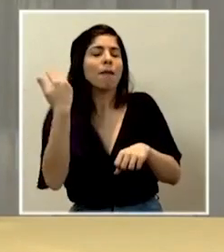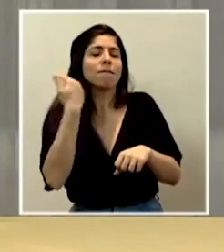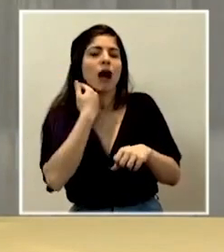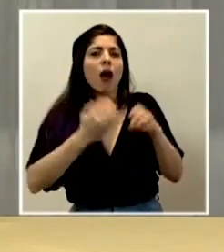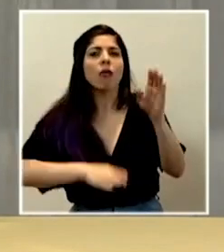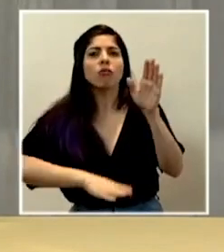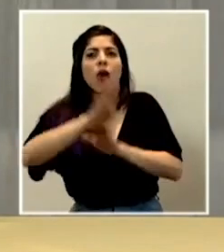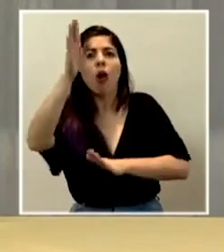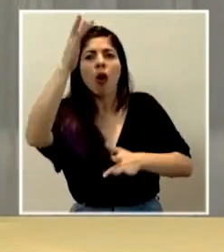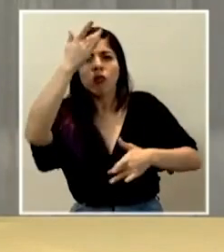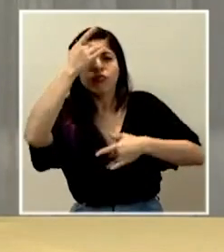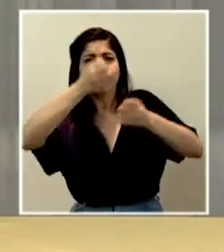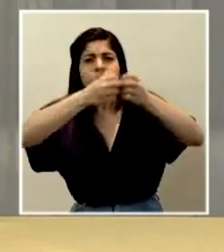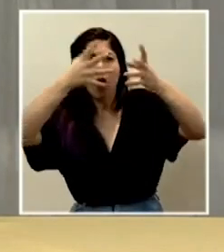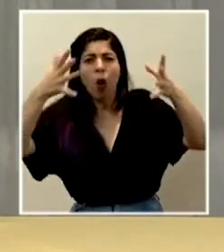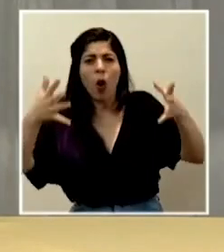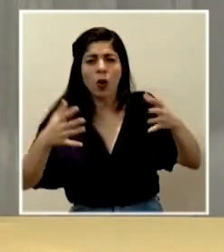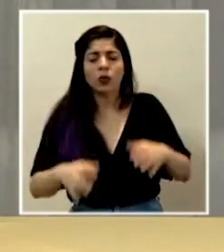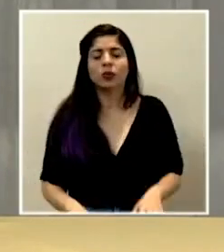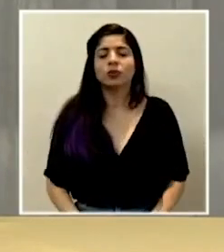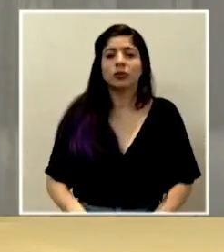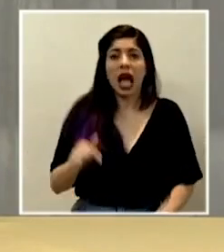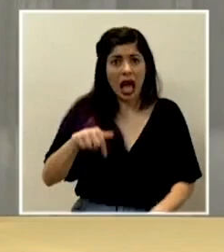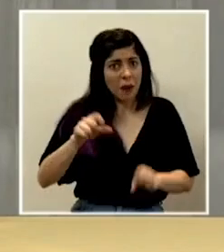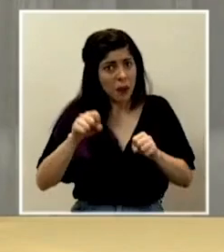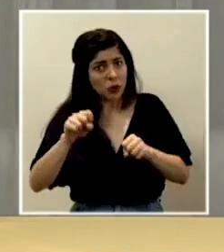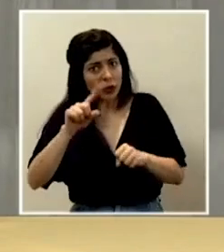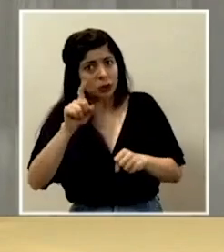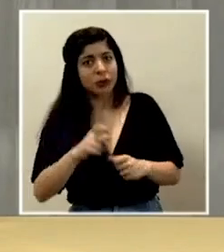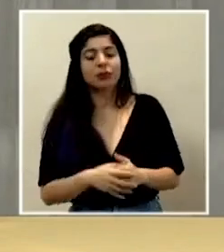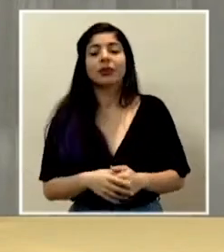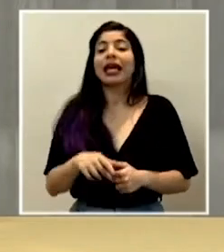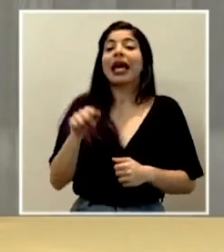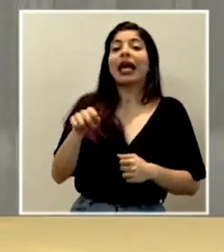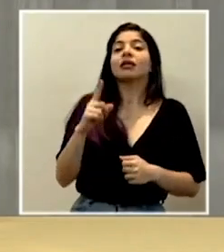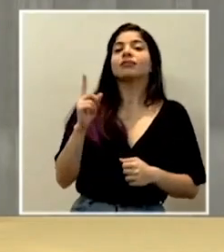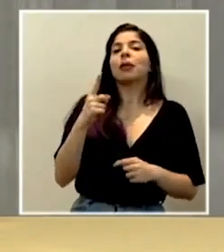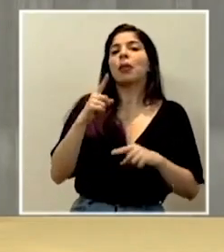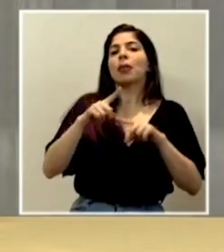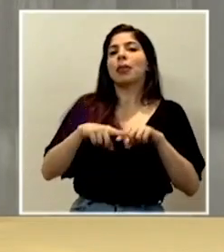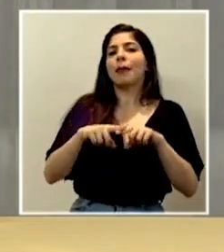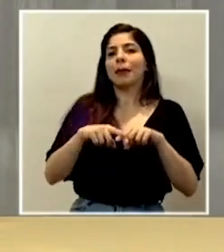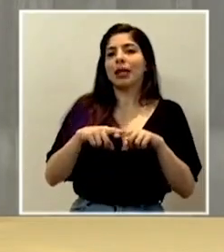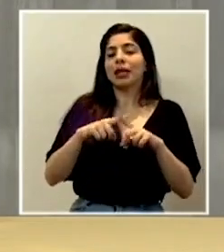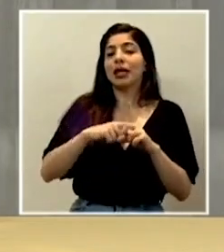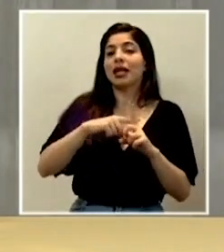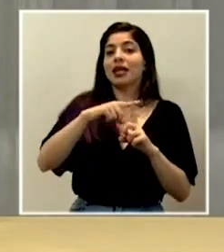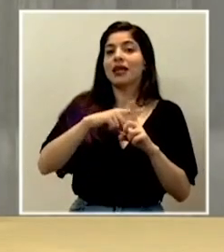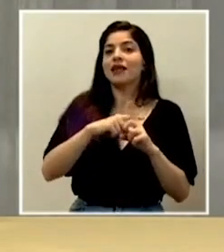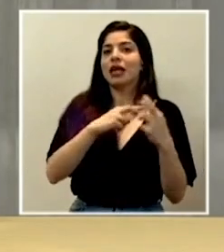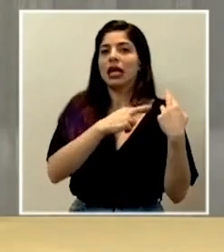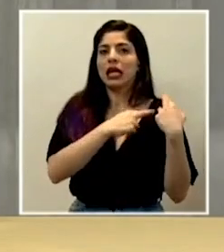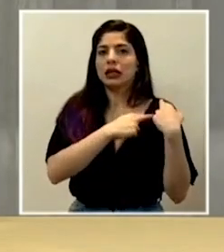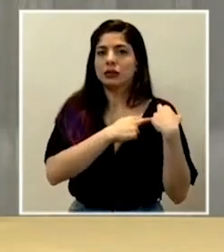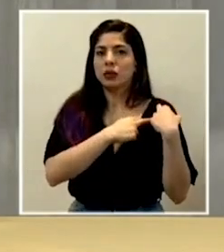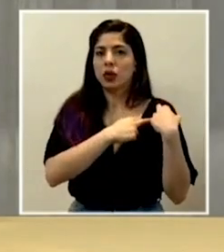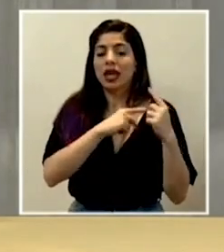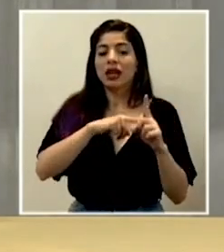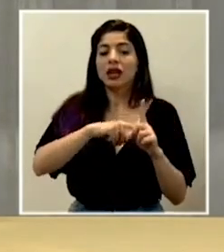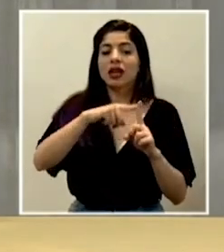casos? Eso solo va a depender del grado de responsabilidad y de compromiso